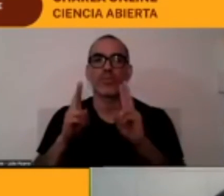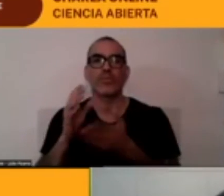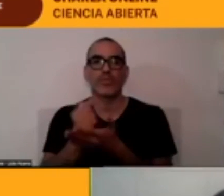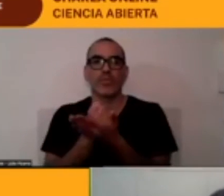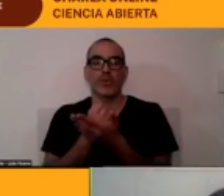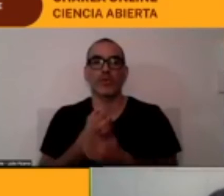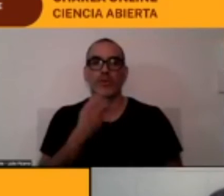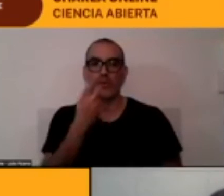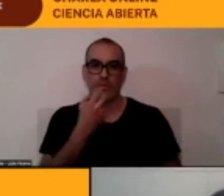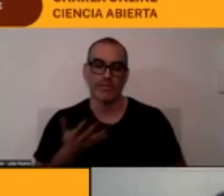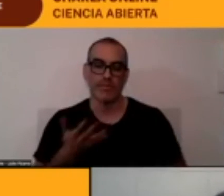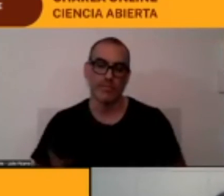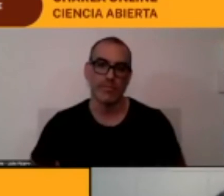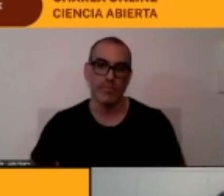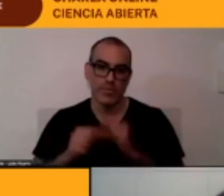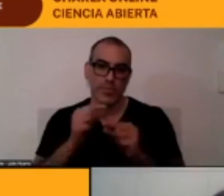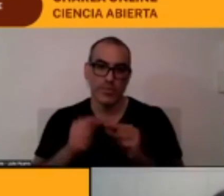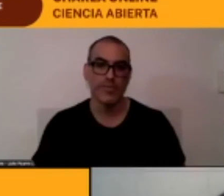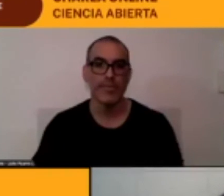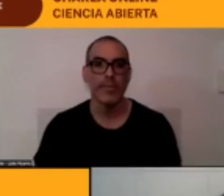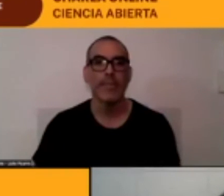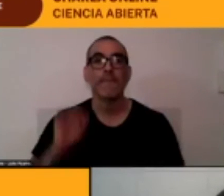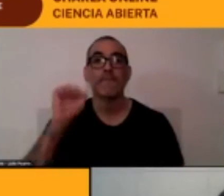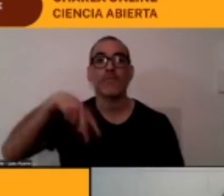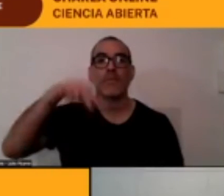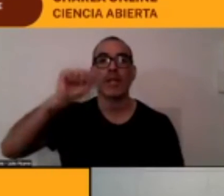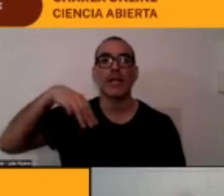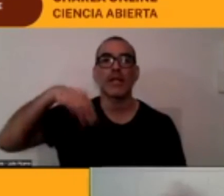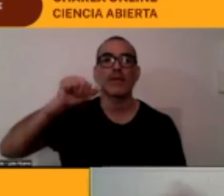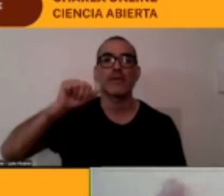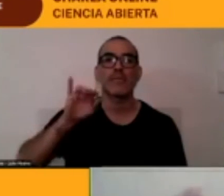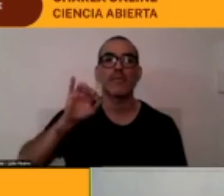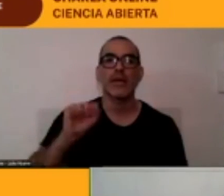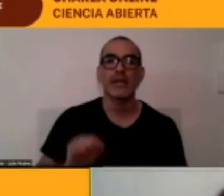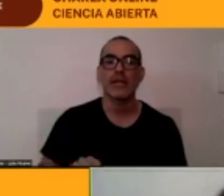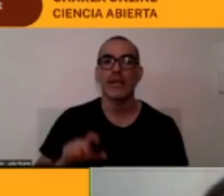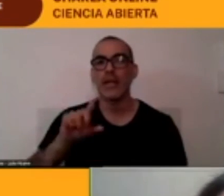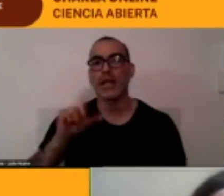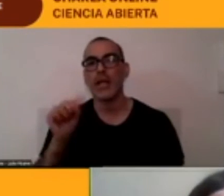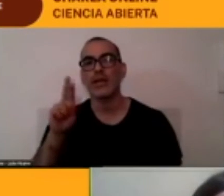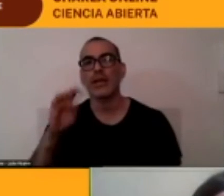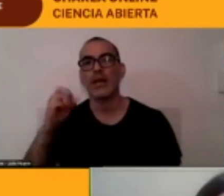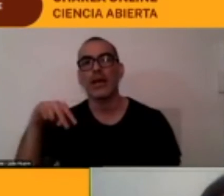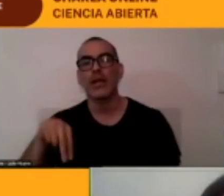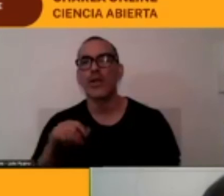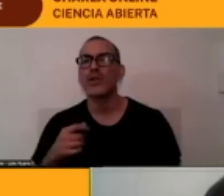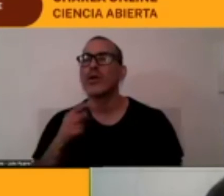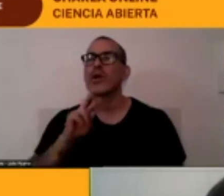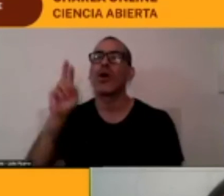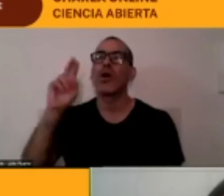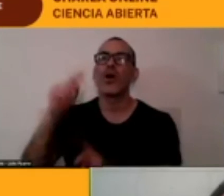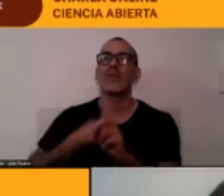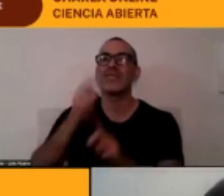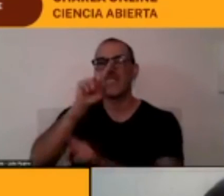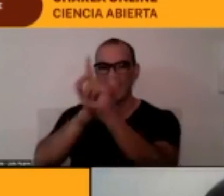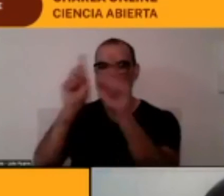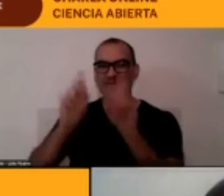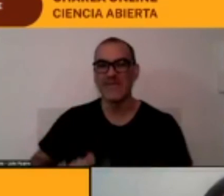perfecto Ana María Barón nos repite también la pregunta dice ella